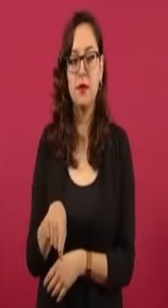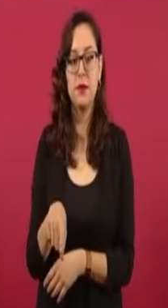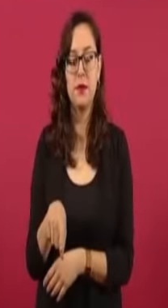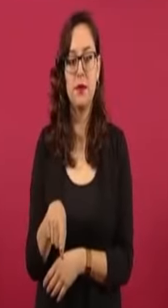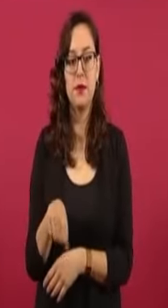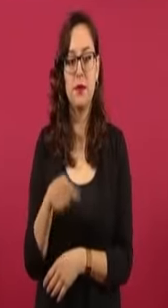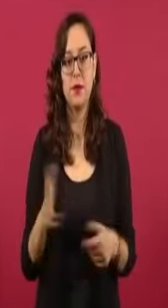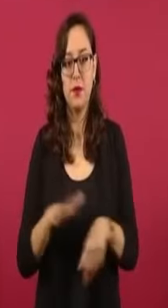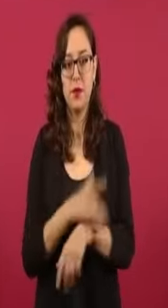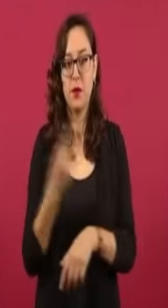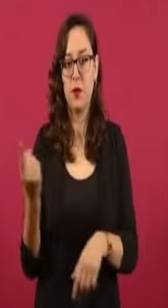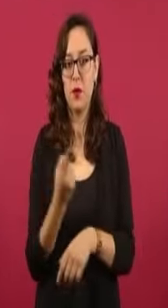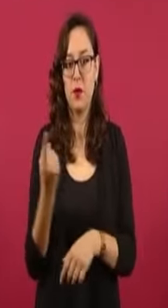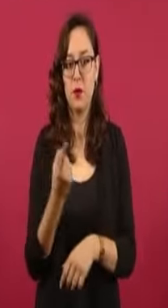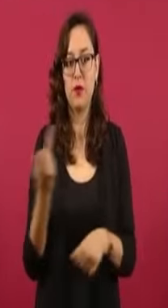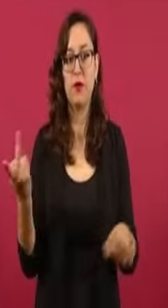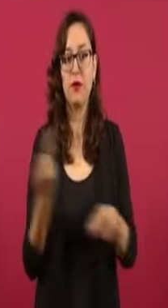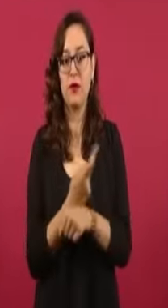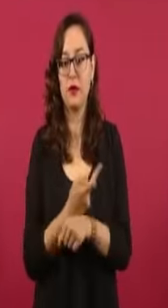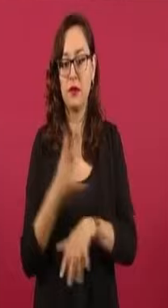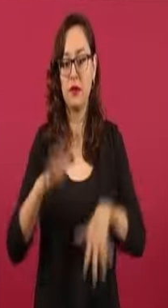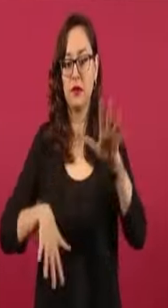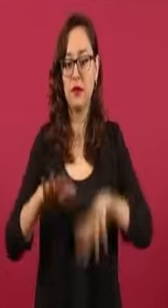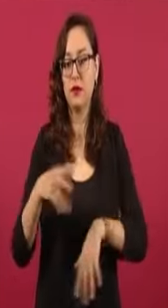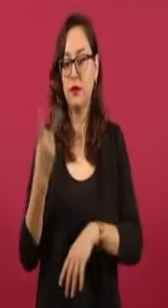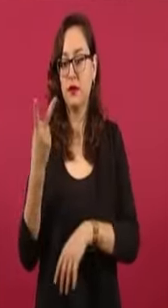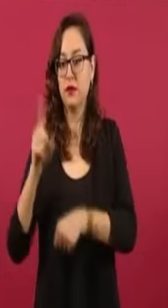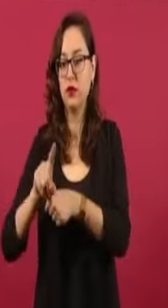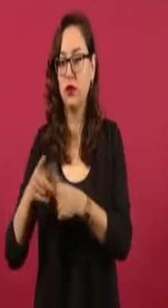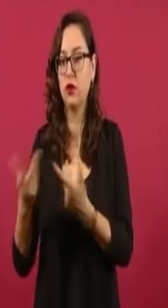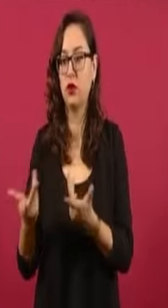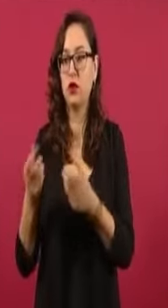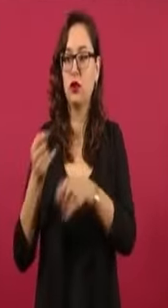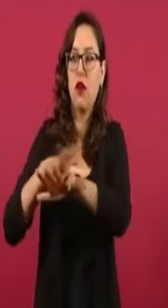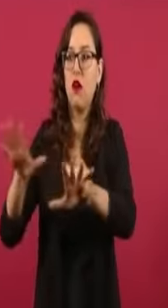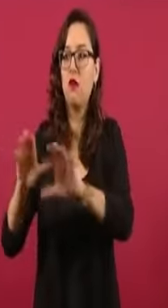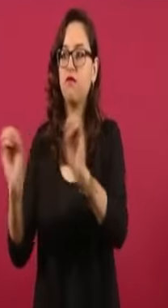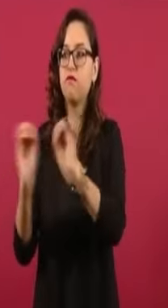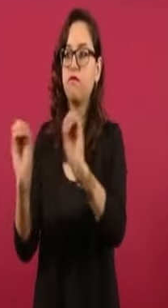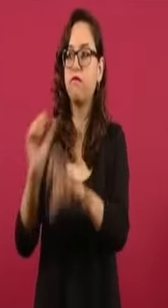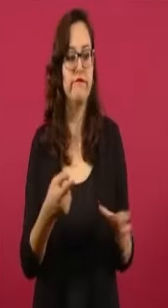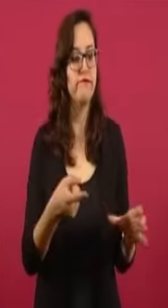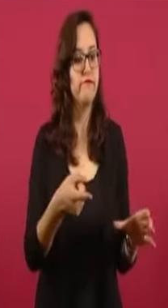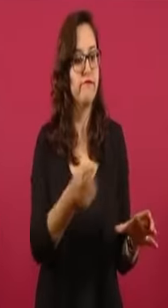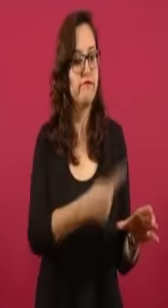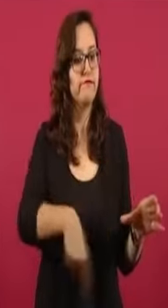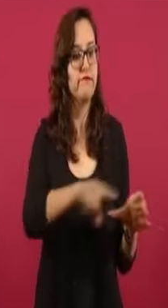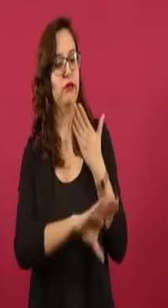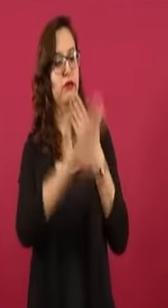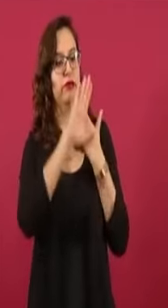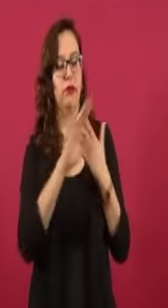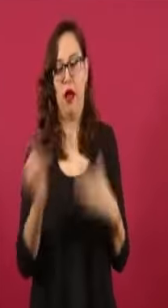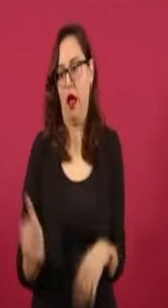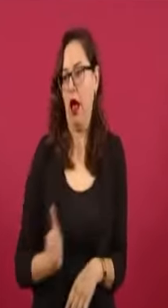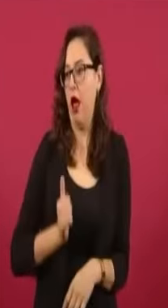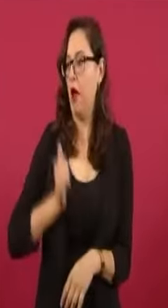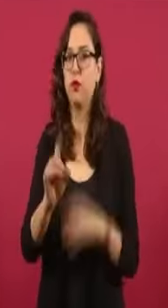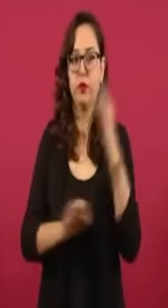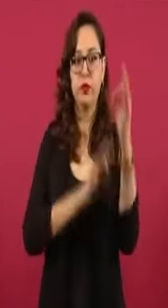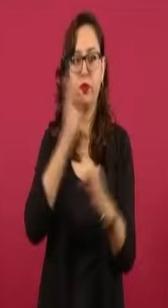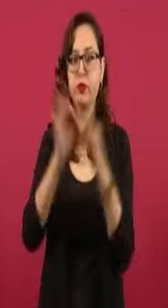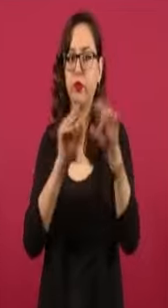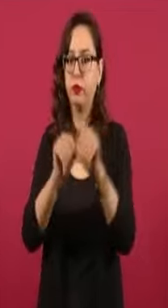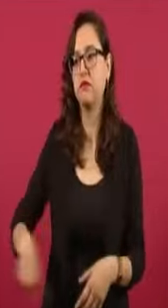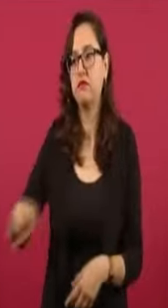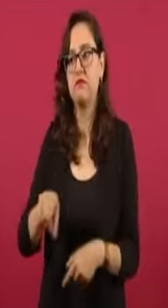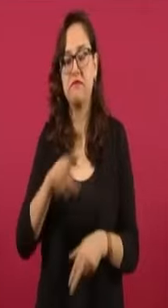damos tiempos también a nuestros adversarios, los conservadores, que quieren que nos vaya mal y están muy desesperados,